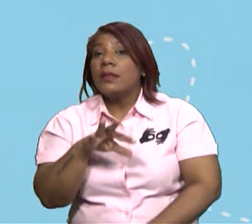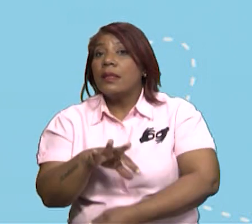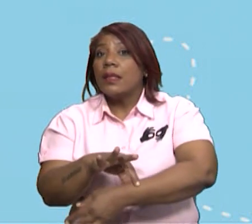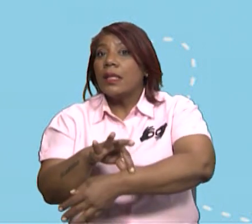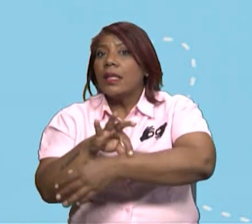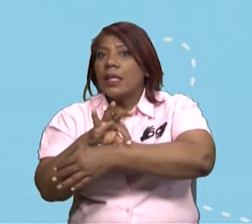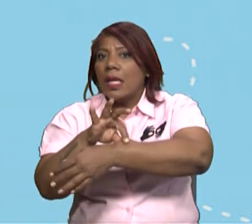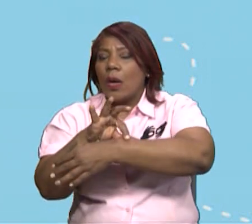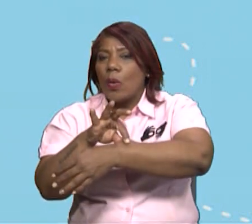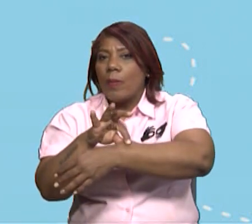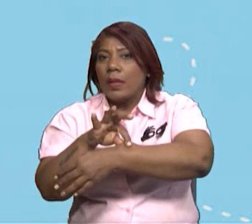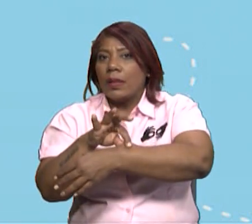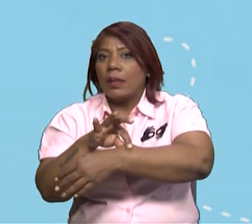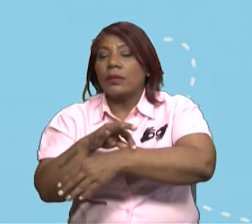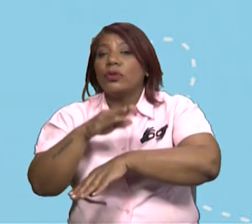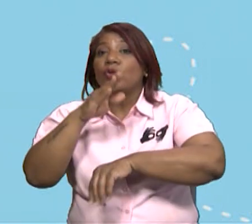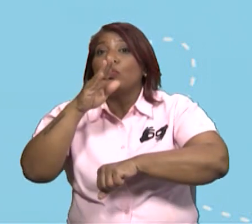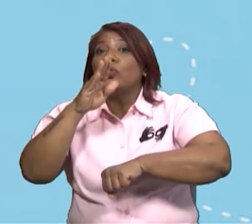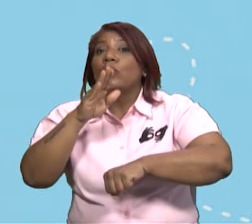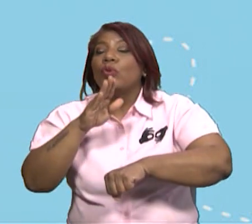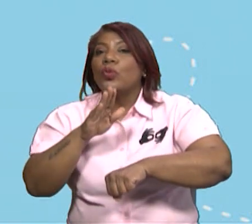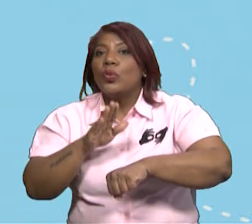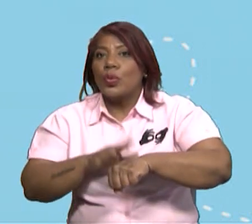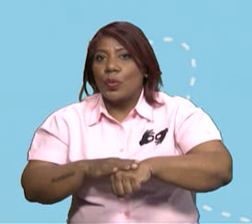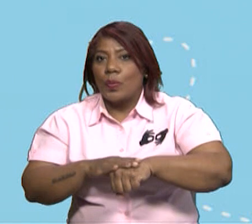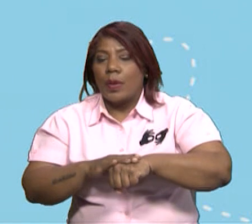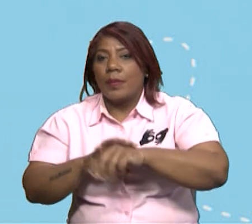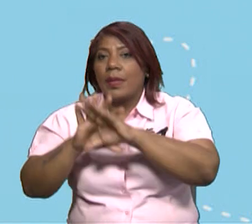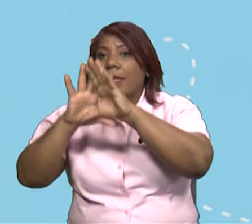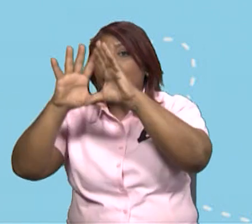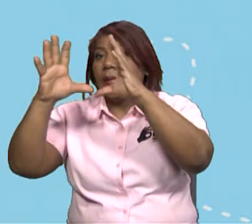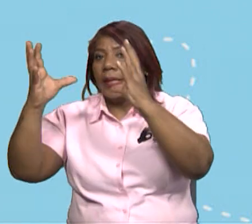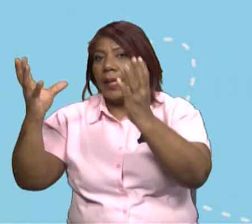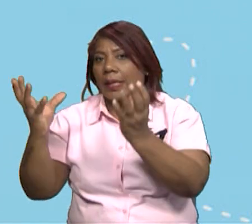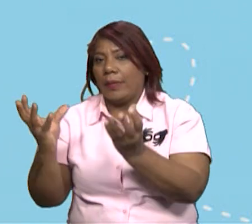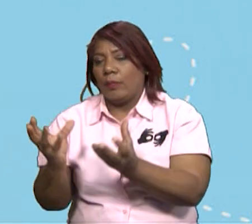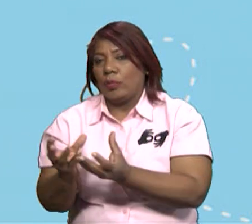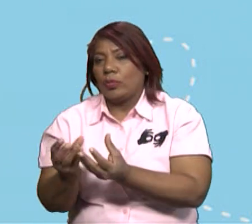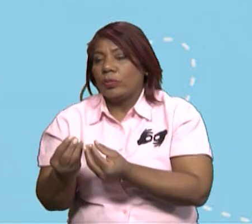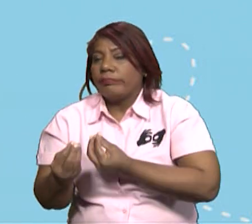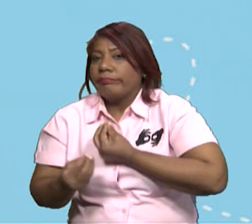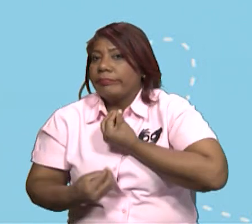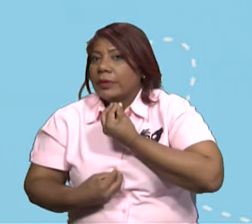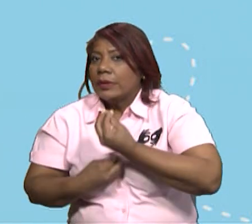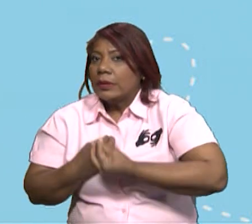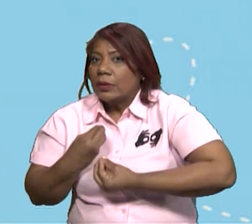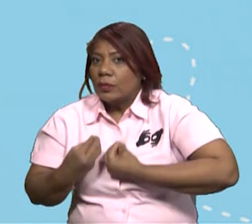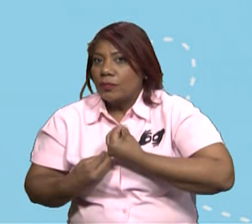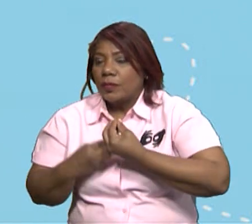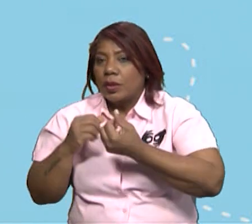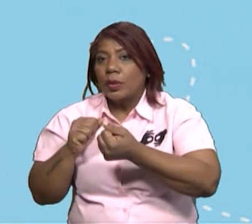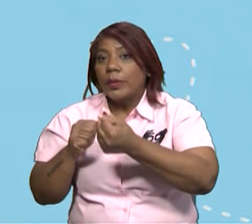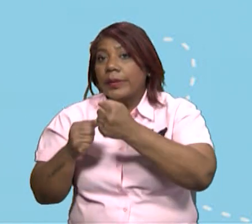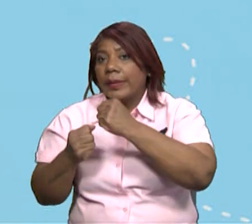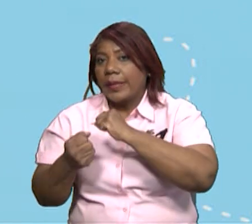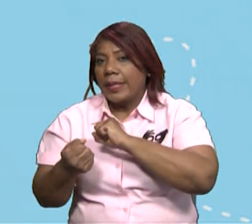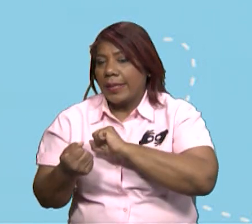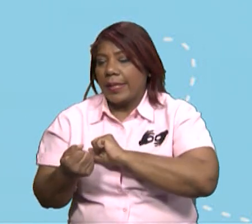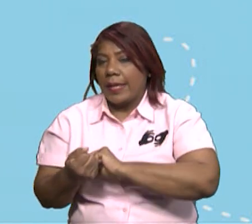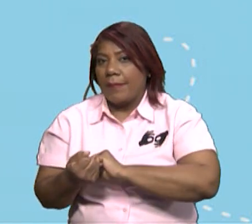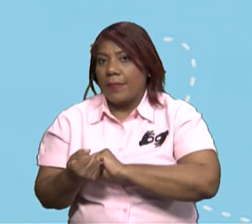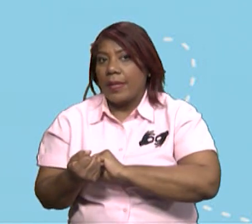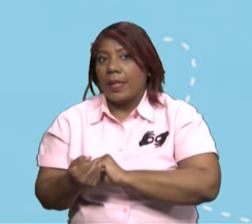desastre, ¿verdad? Impactos más importantes de las actividades de los seres humanos sobre los ecosistemas.